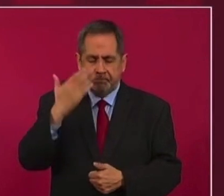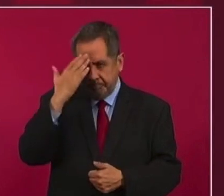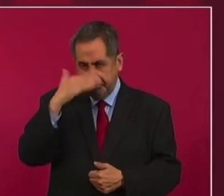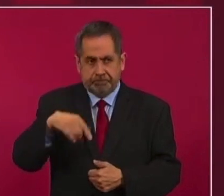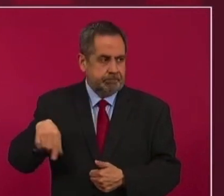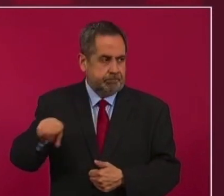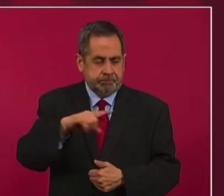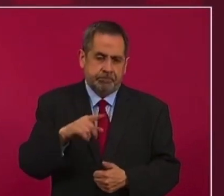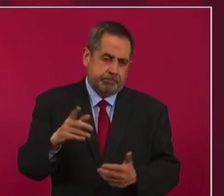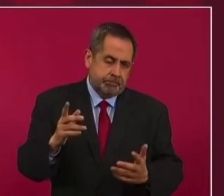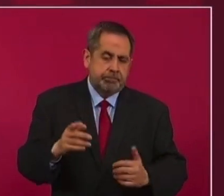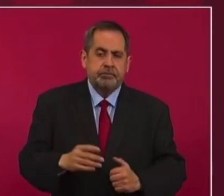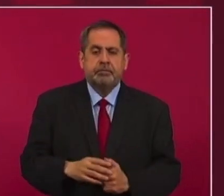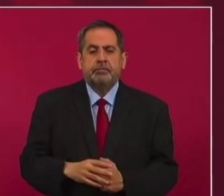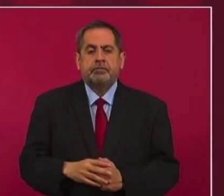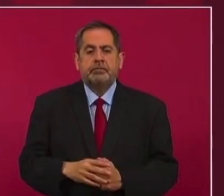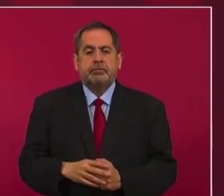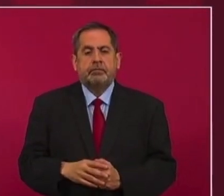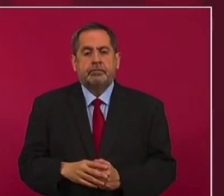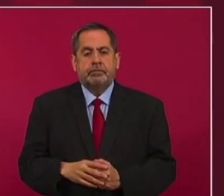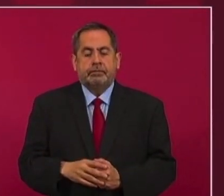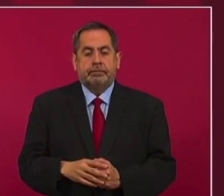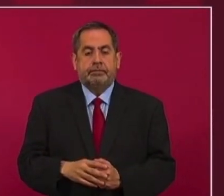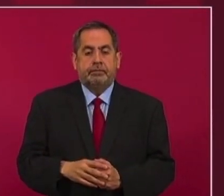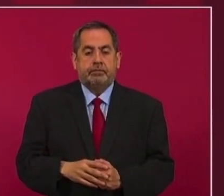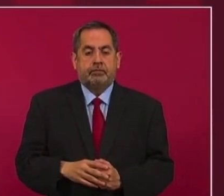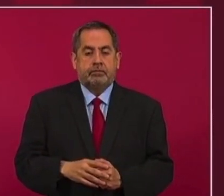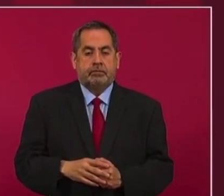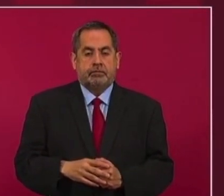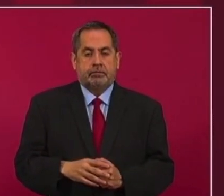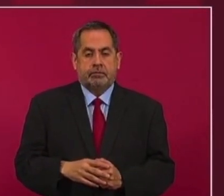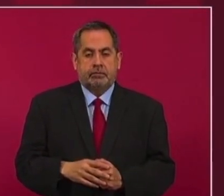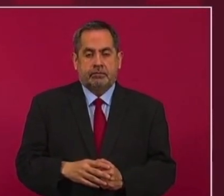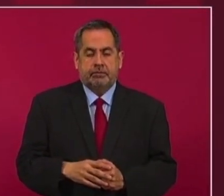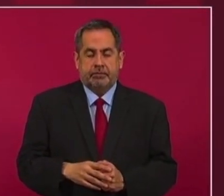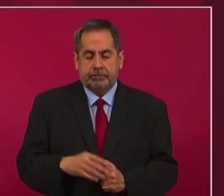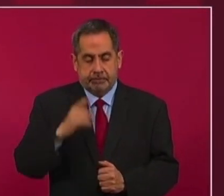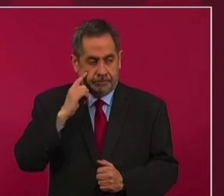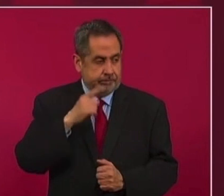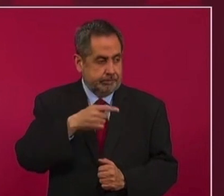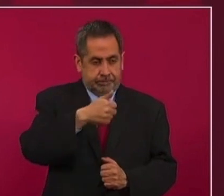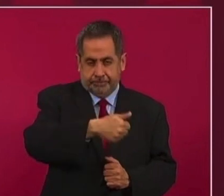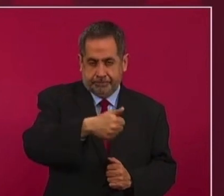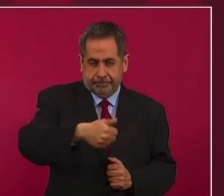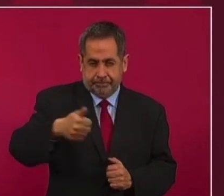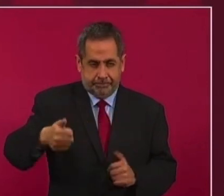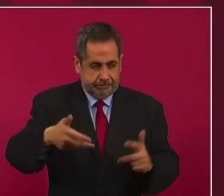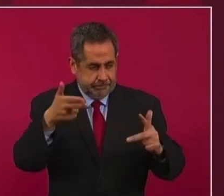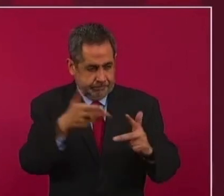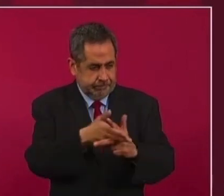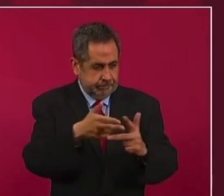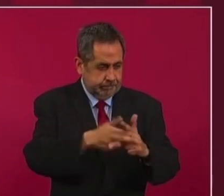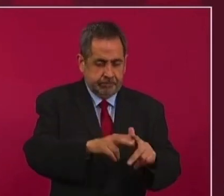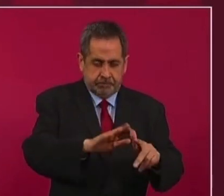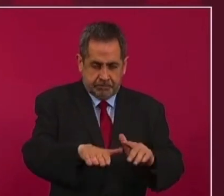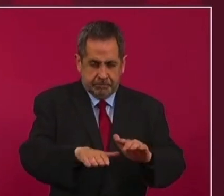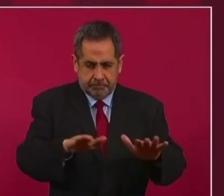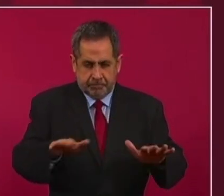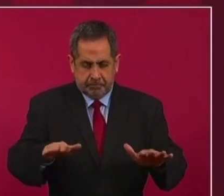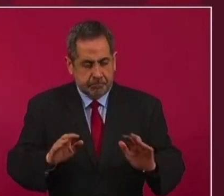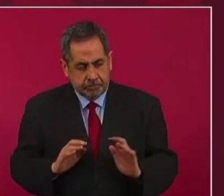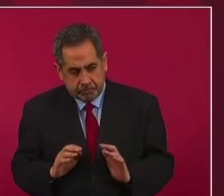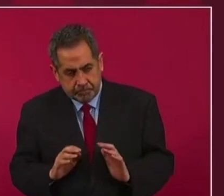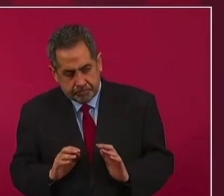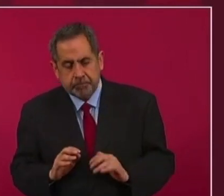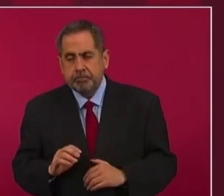en todos los casos se